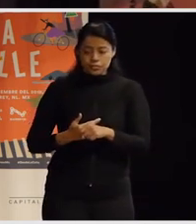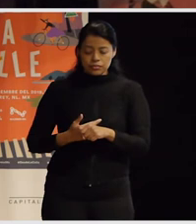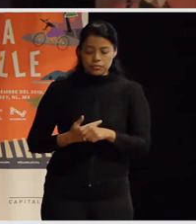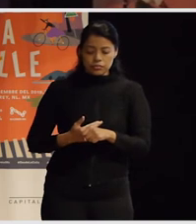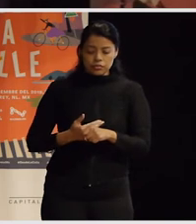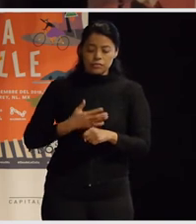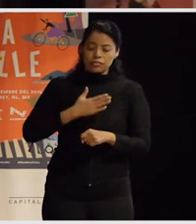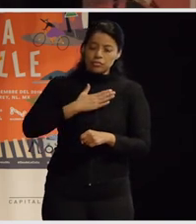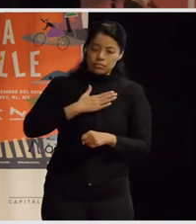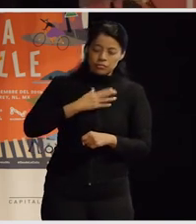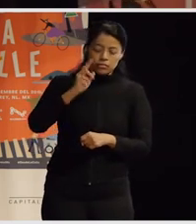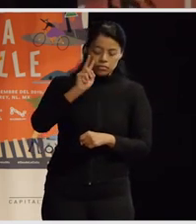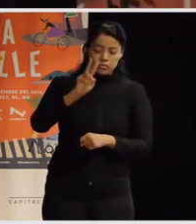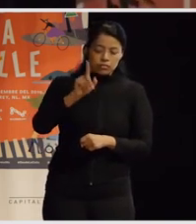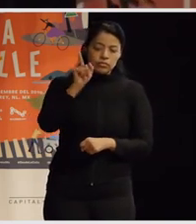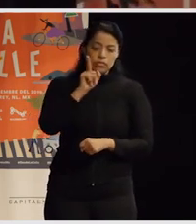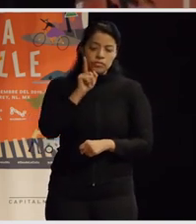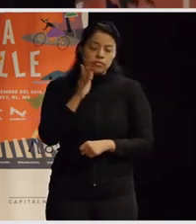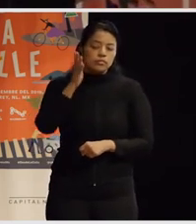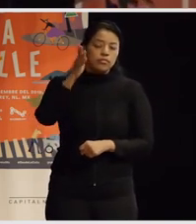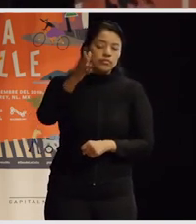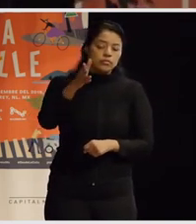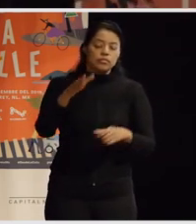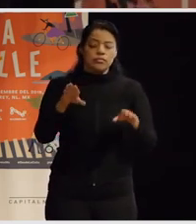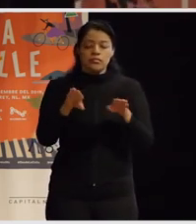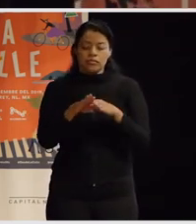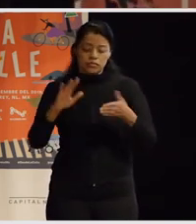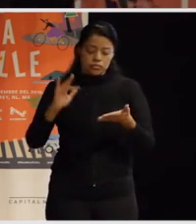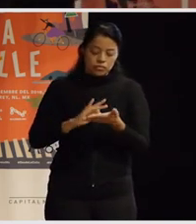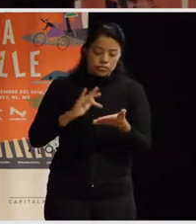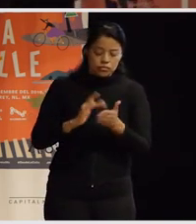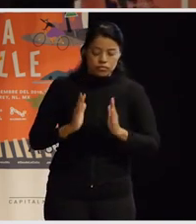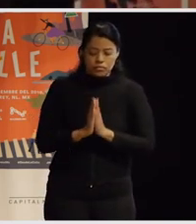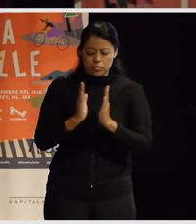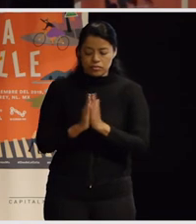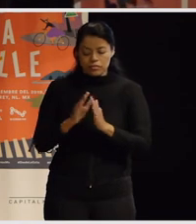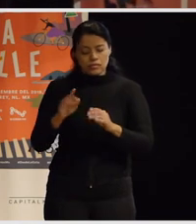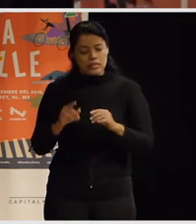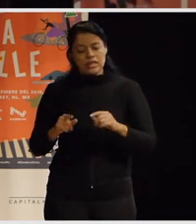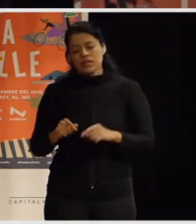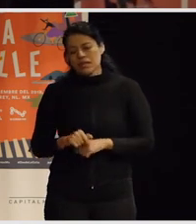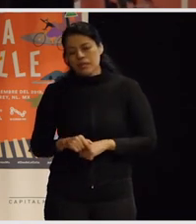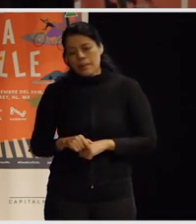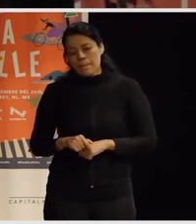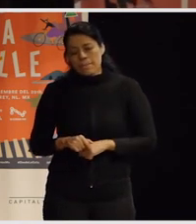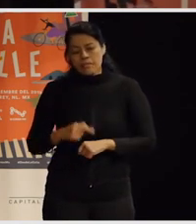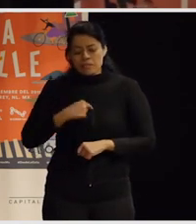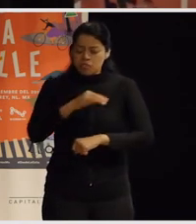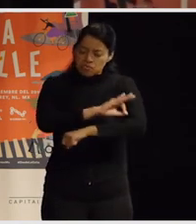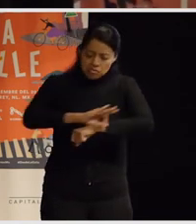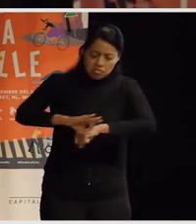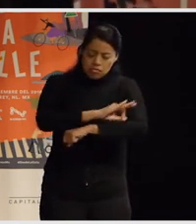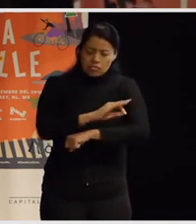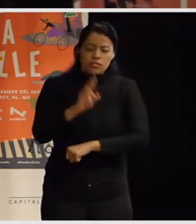de la incorporación de las mujeres hacia una visión más de cooperación y colaboración que de competencia y como arquitecto como